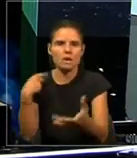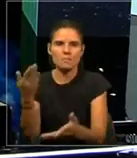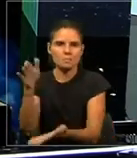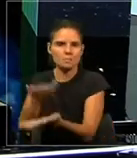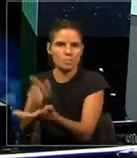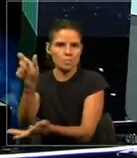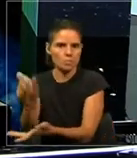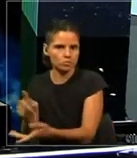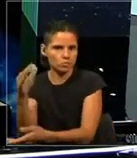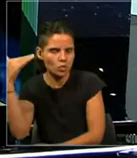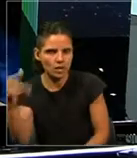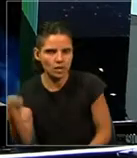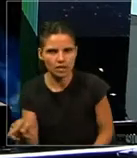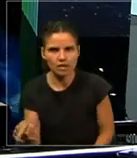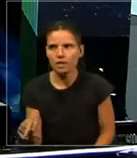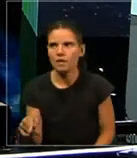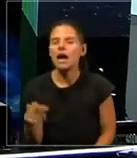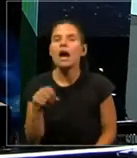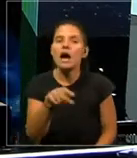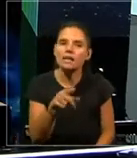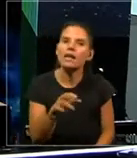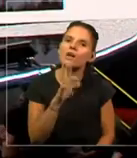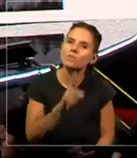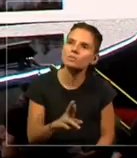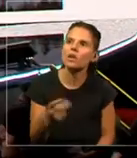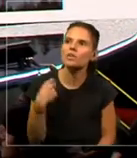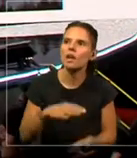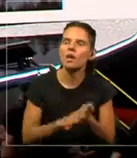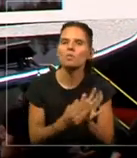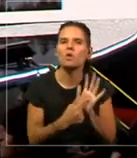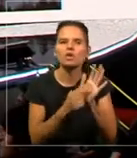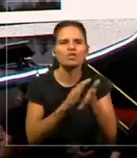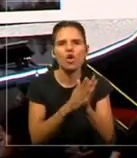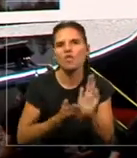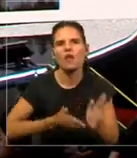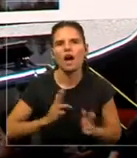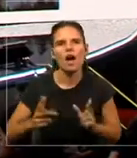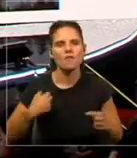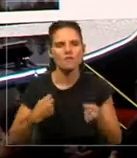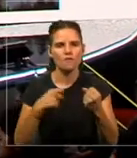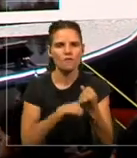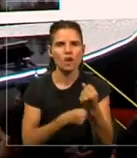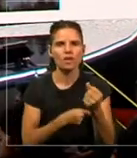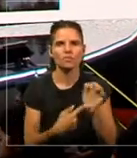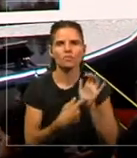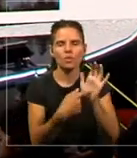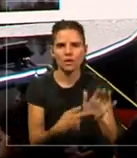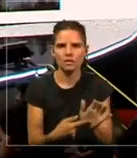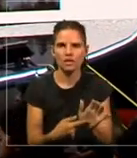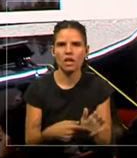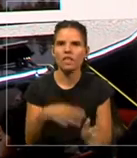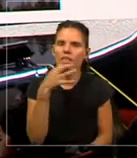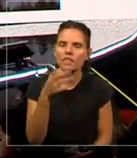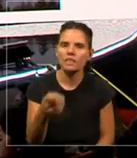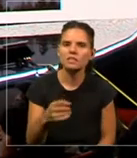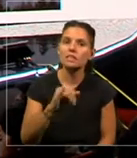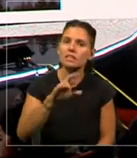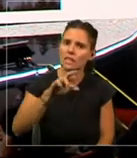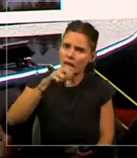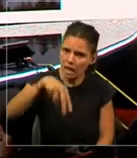le muestra todo el armamento poderoso que tiene, dice, nunca va a tener armas nucleares Irán.